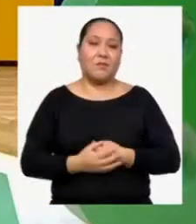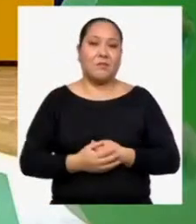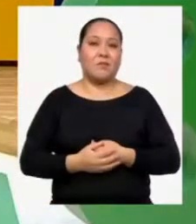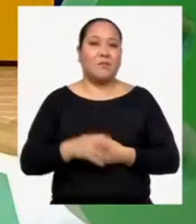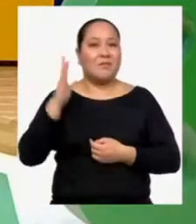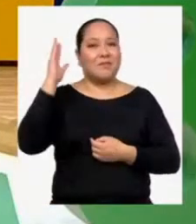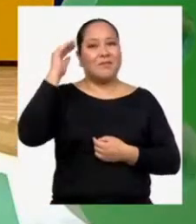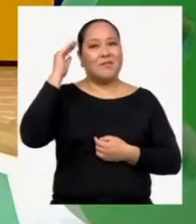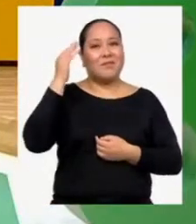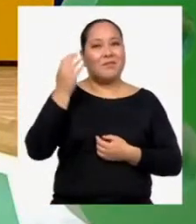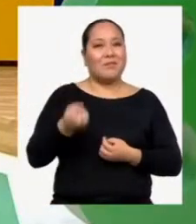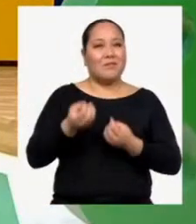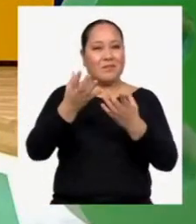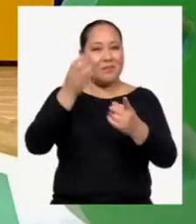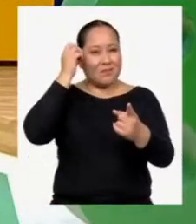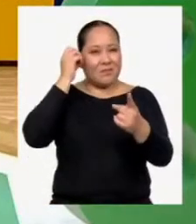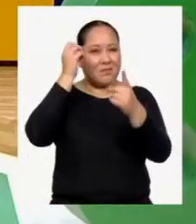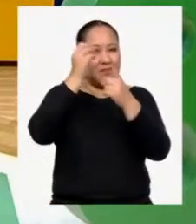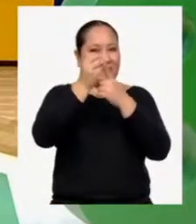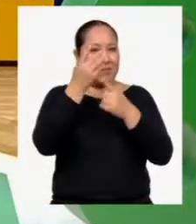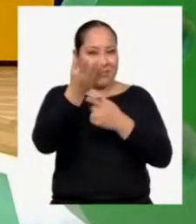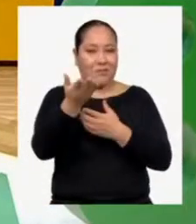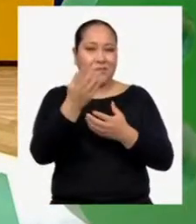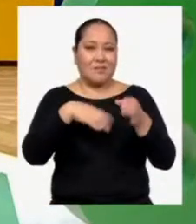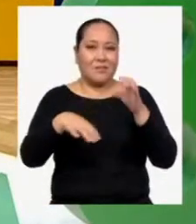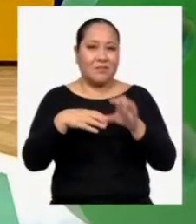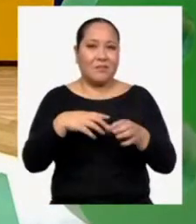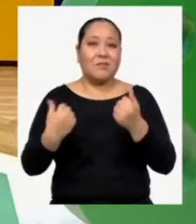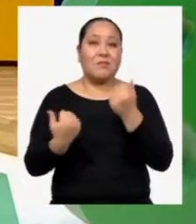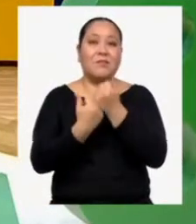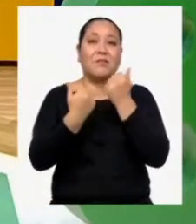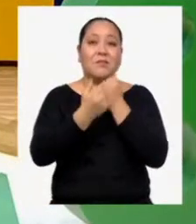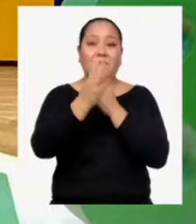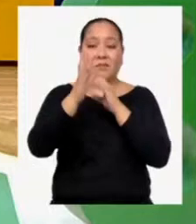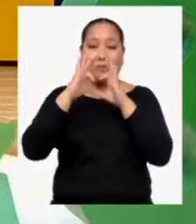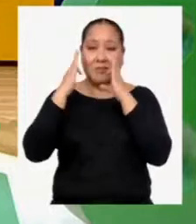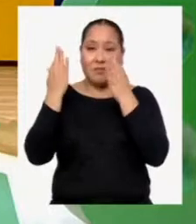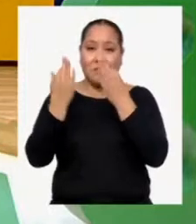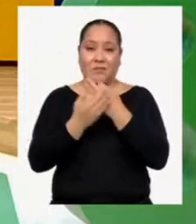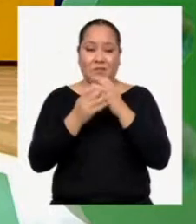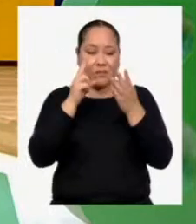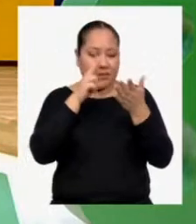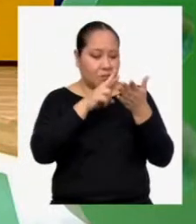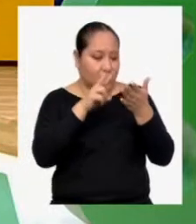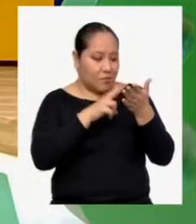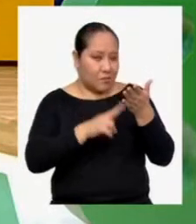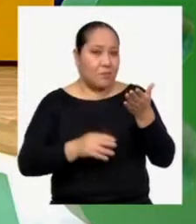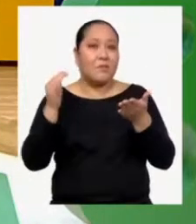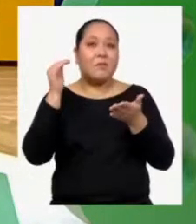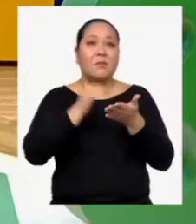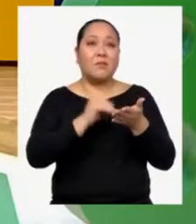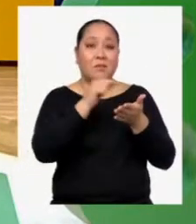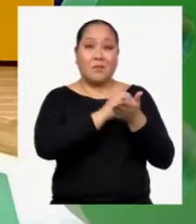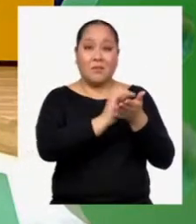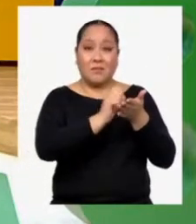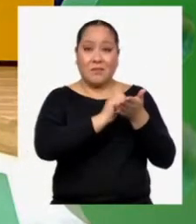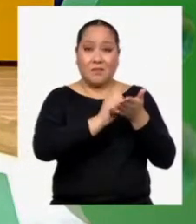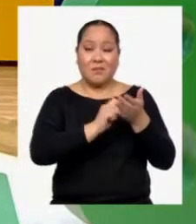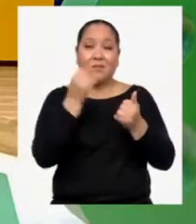Nos despedimos dejándoles un reto que pueden cumplir con el apoyo de sus familias Revisen nuevamente sus borradores